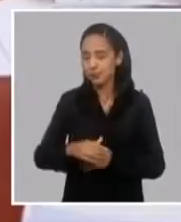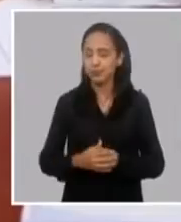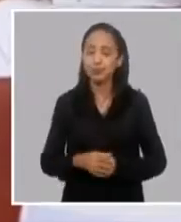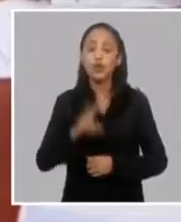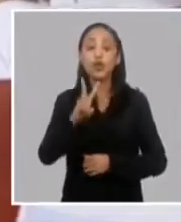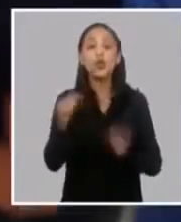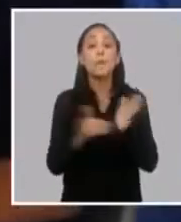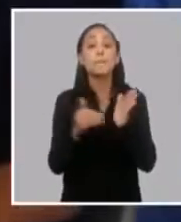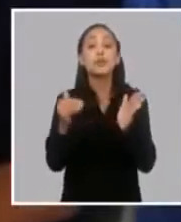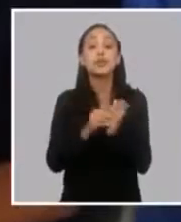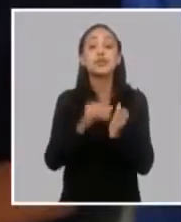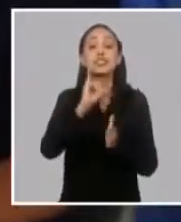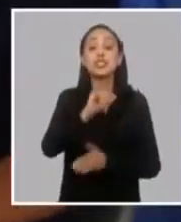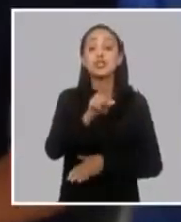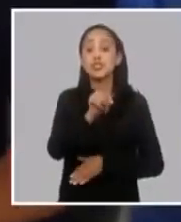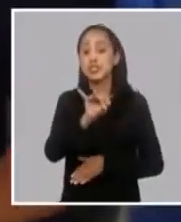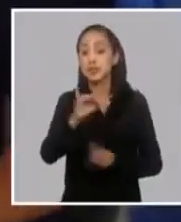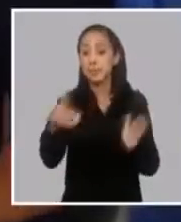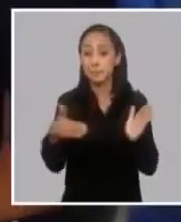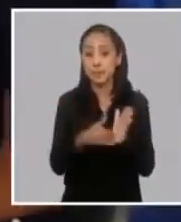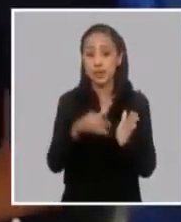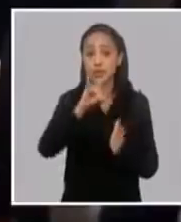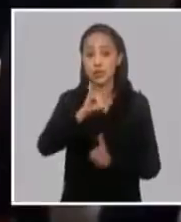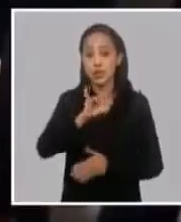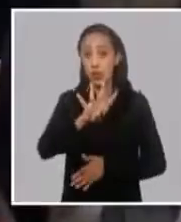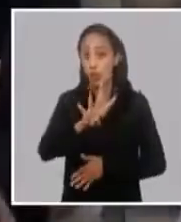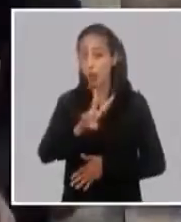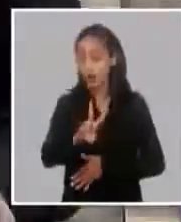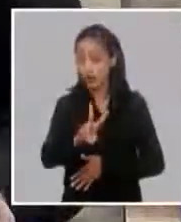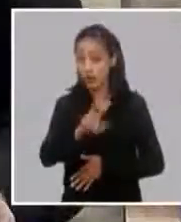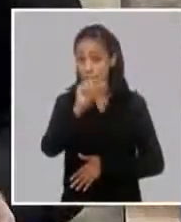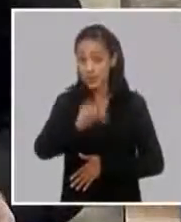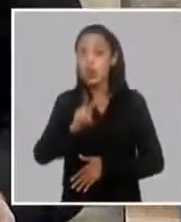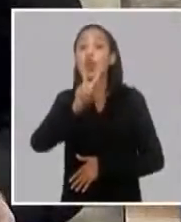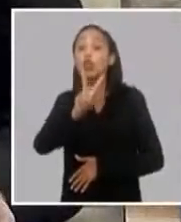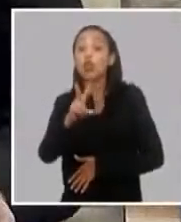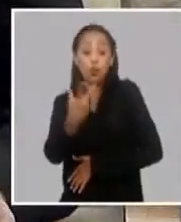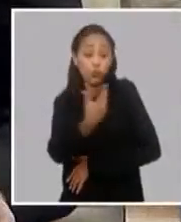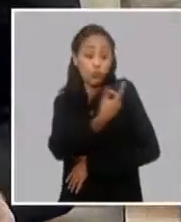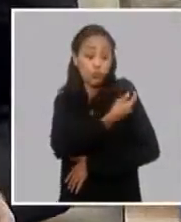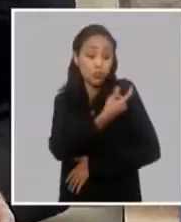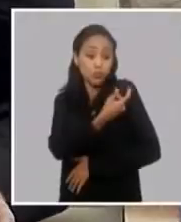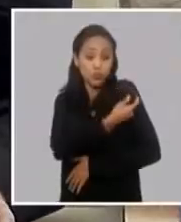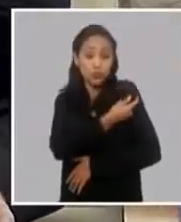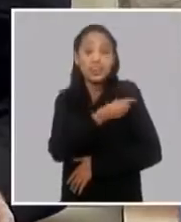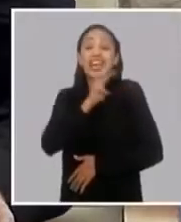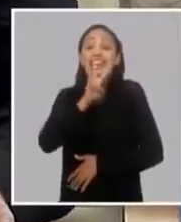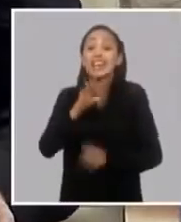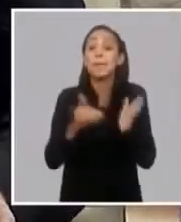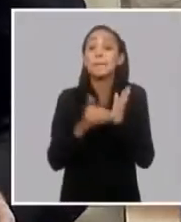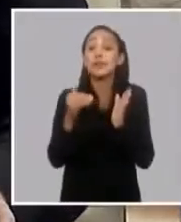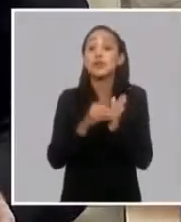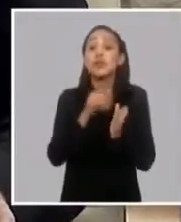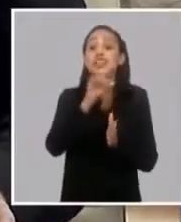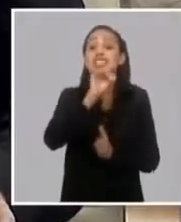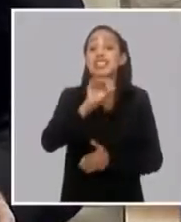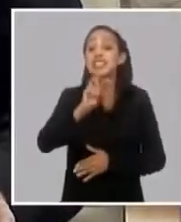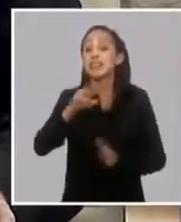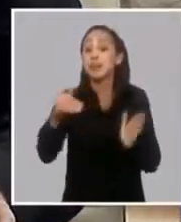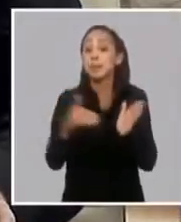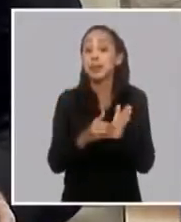,617,942 con dos dosis, y 3,073